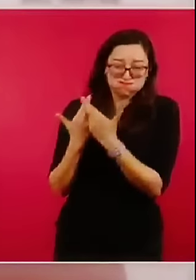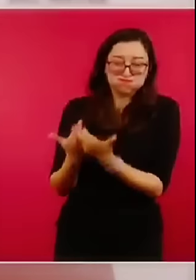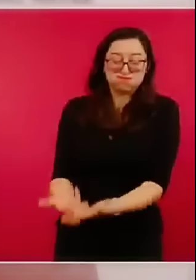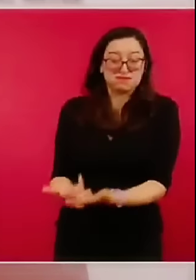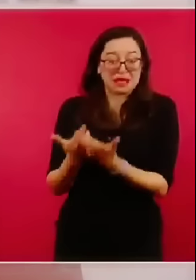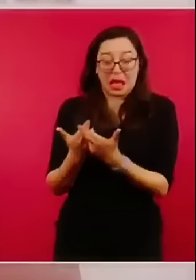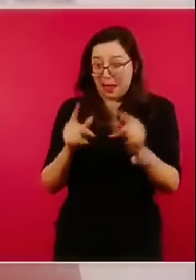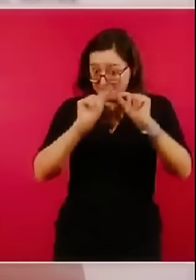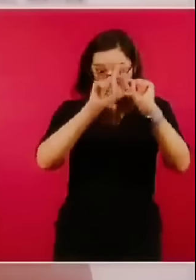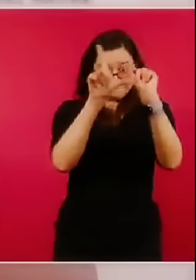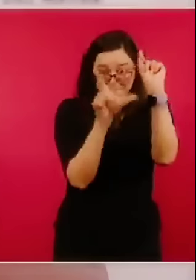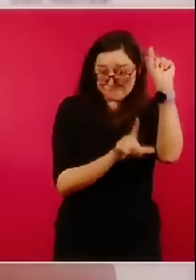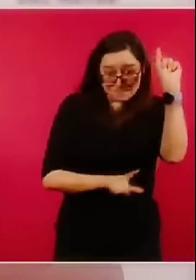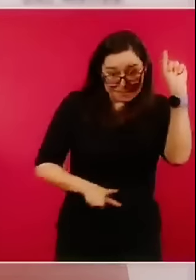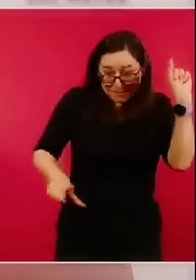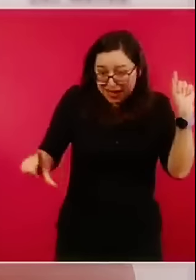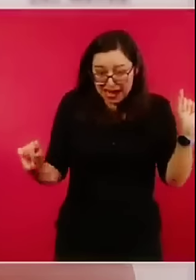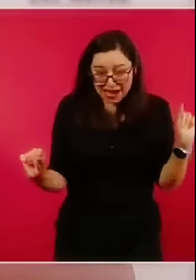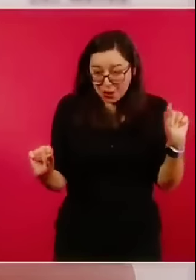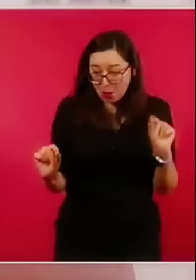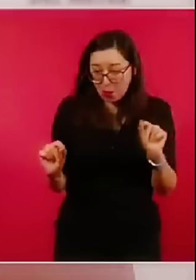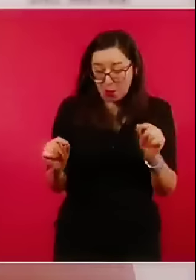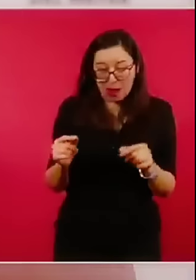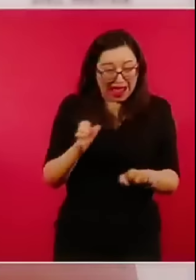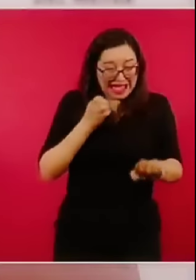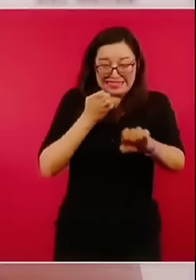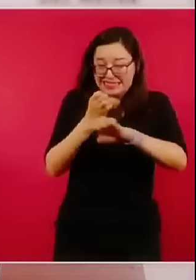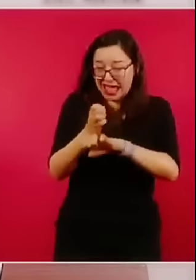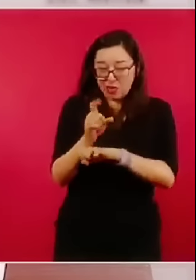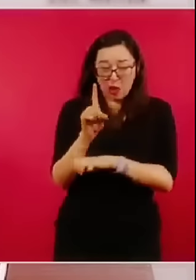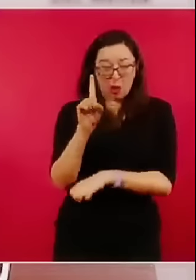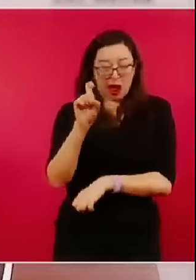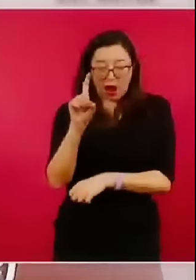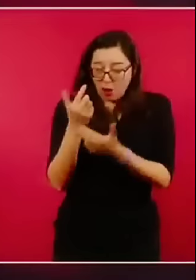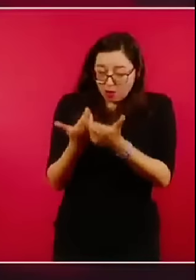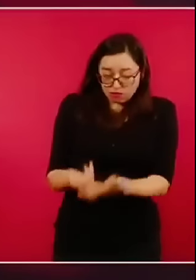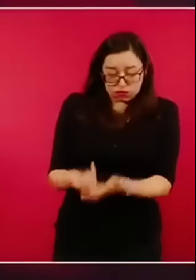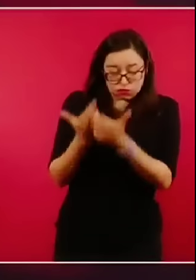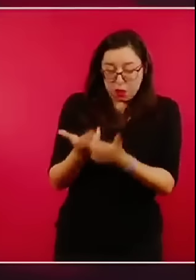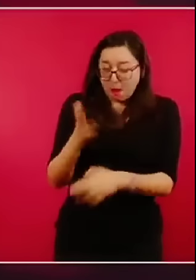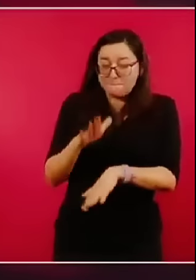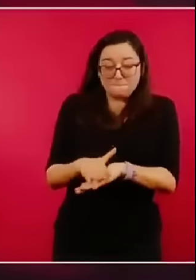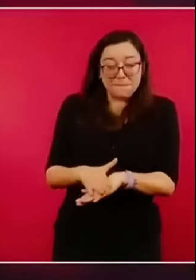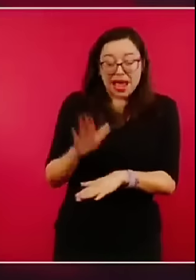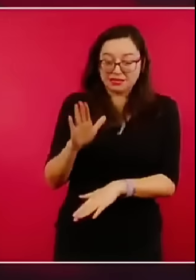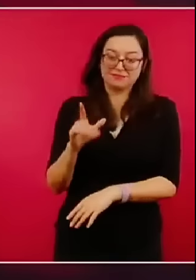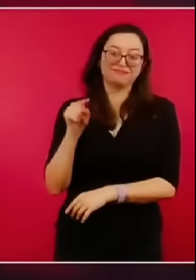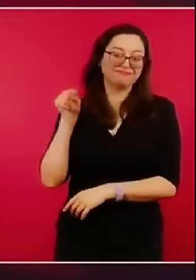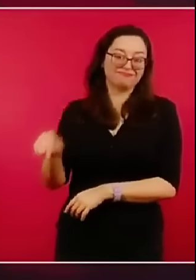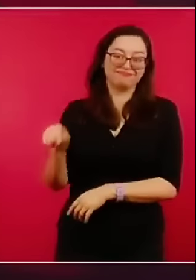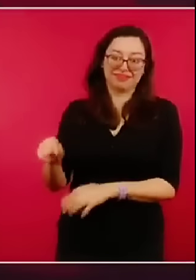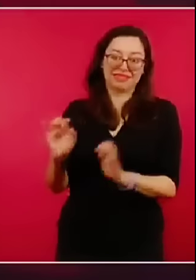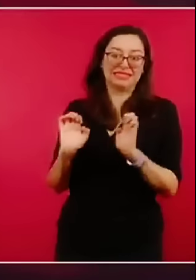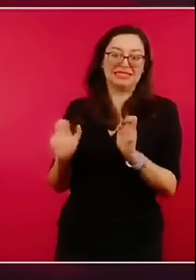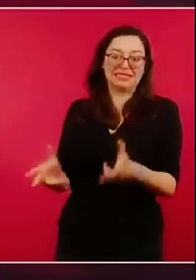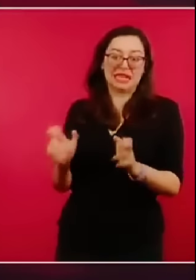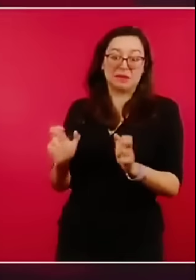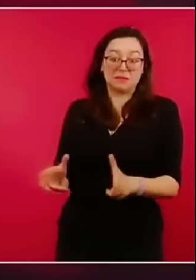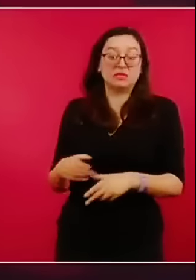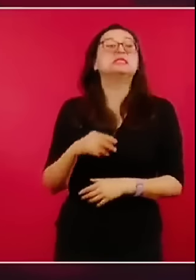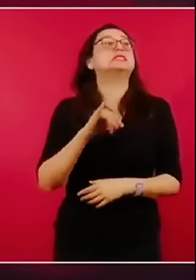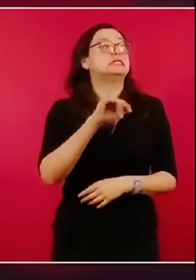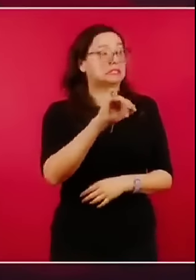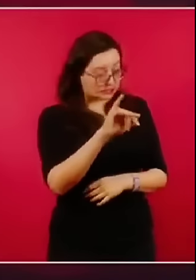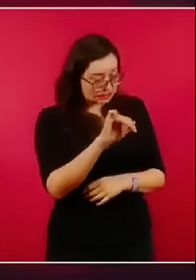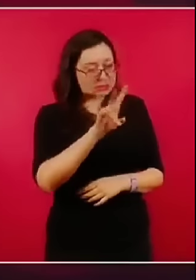estado con más agua. En todo México. Lo sé, señor presidente, pero no significa que las personas tengan el acceso al